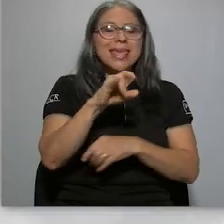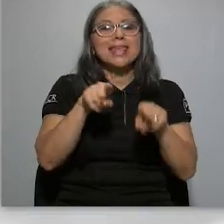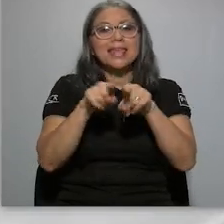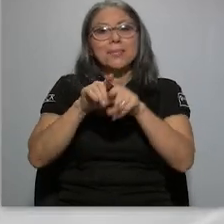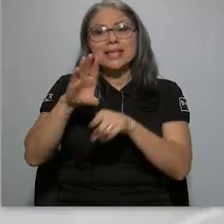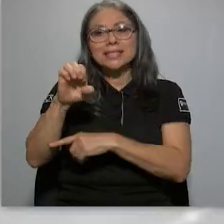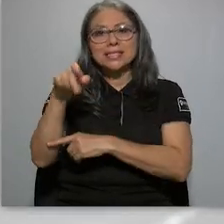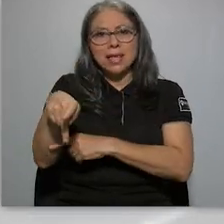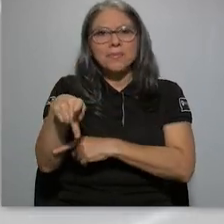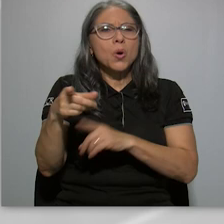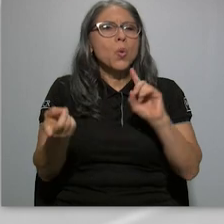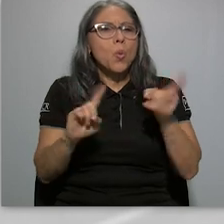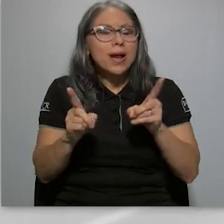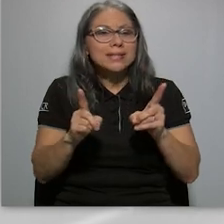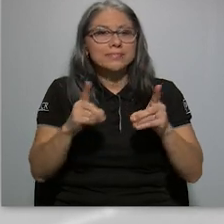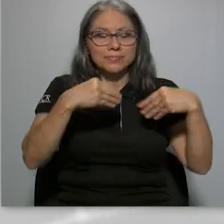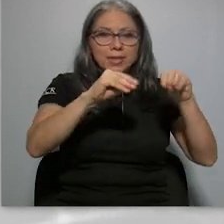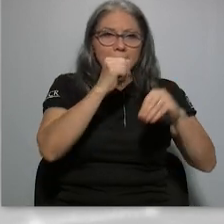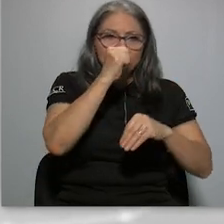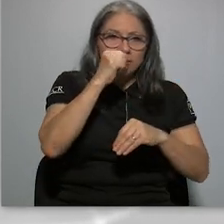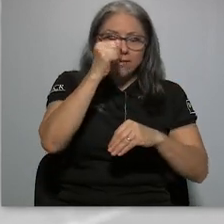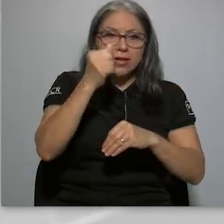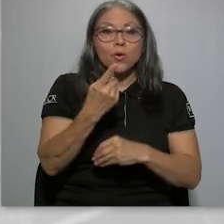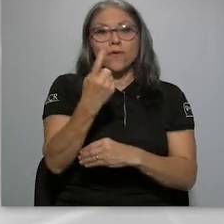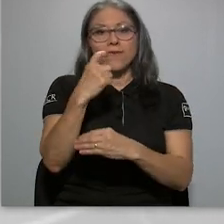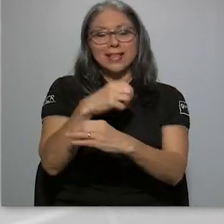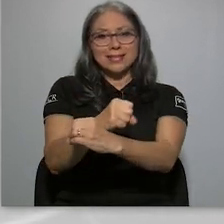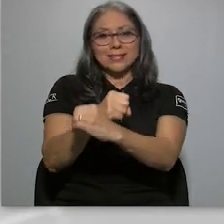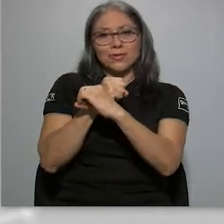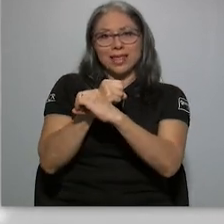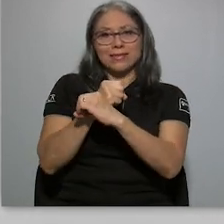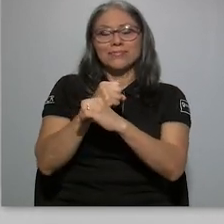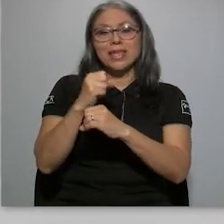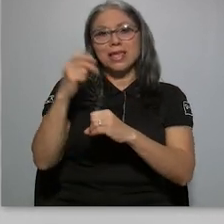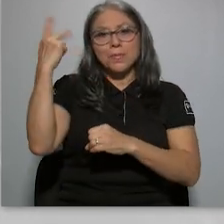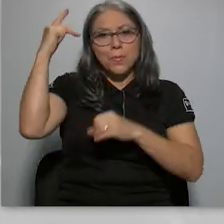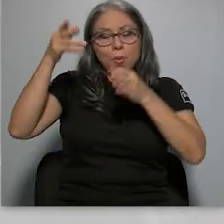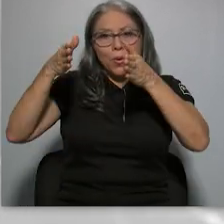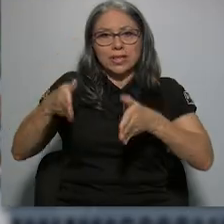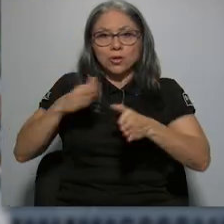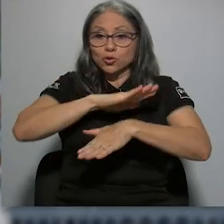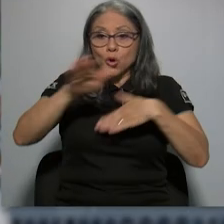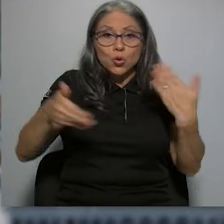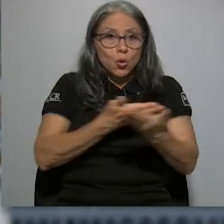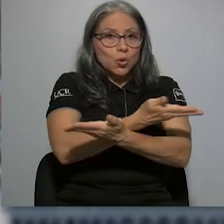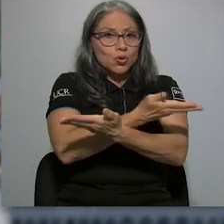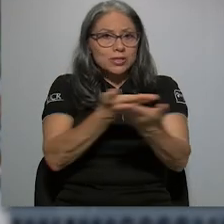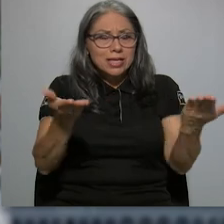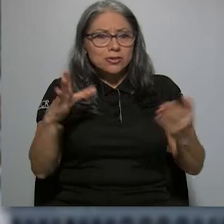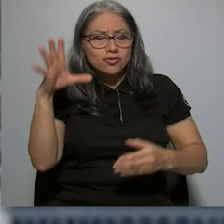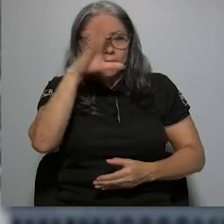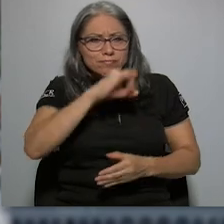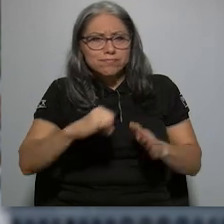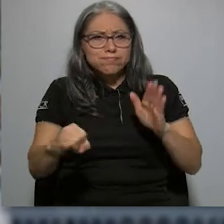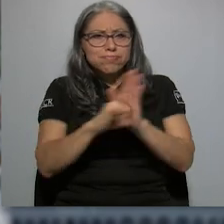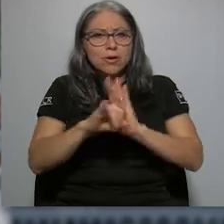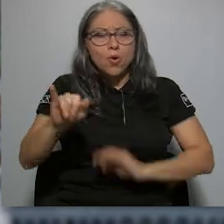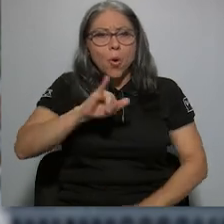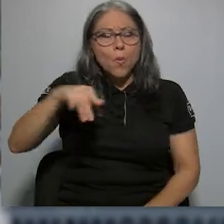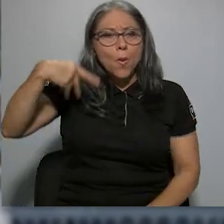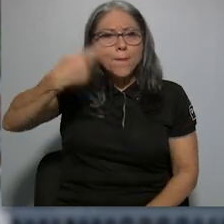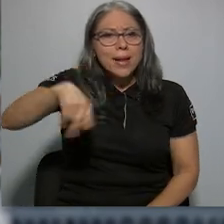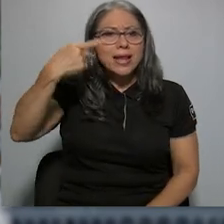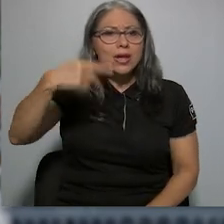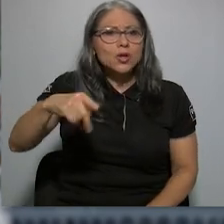el narcotráfico, la inseguridad y los políticos. Todos estos factores identificados como peligrosos